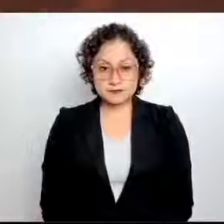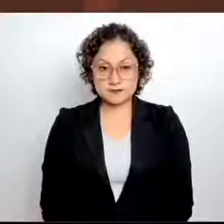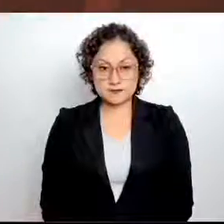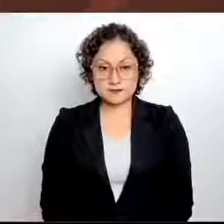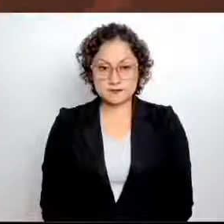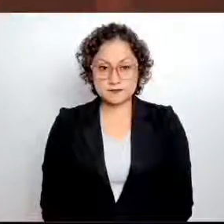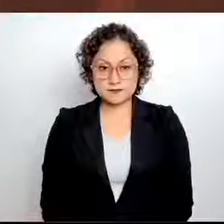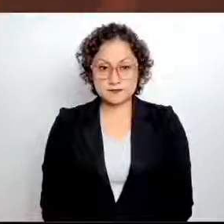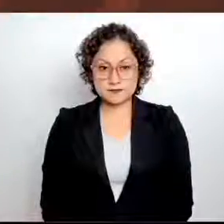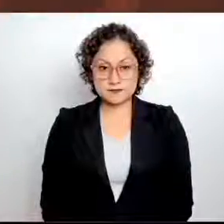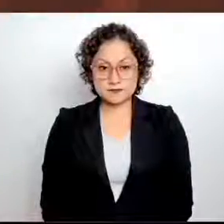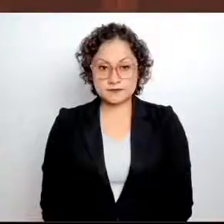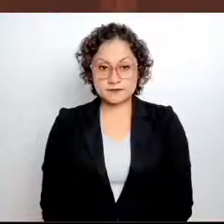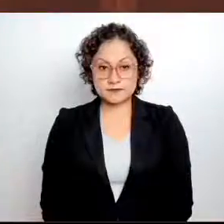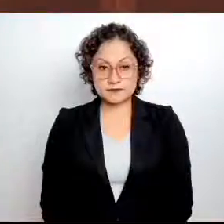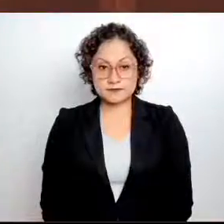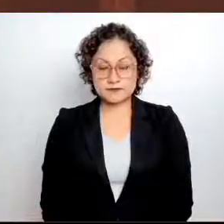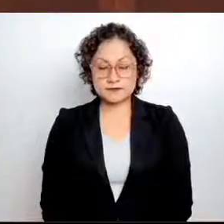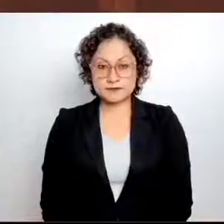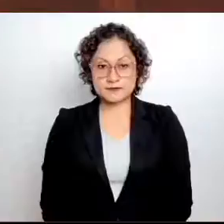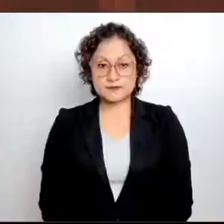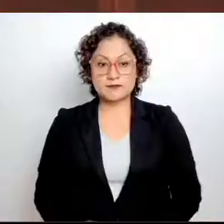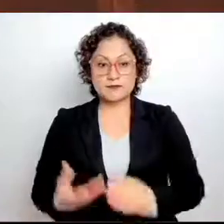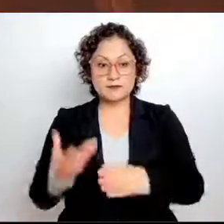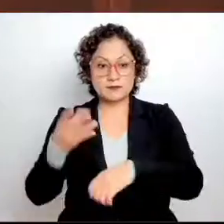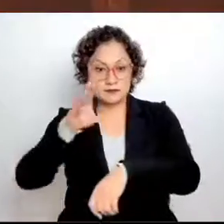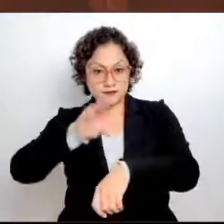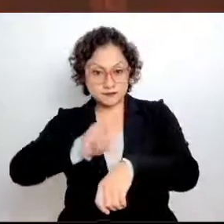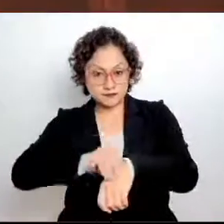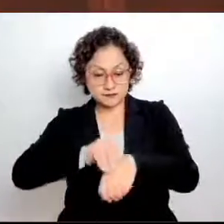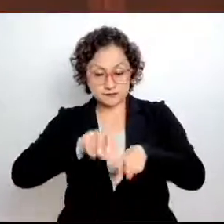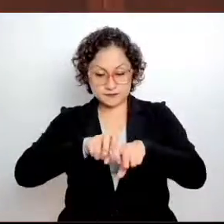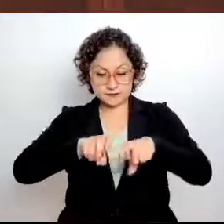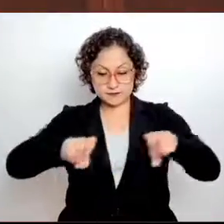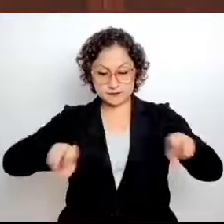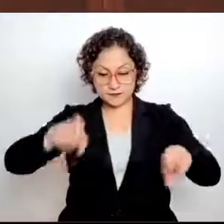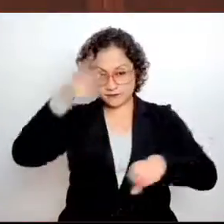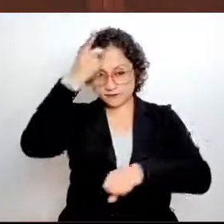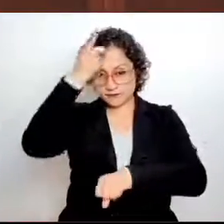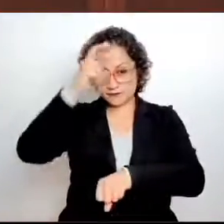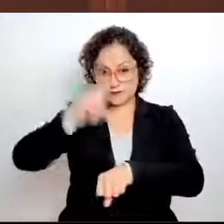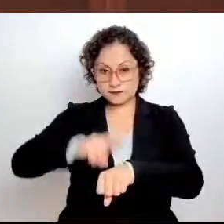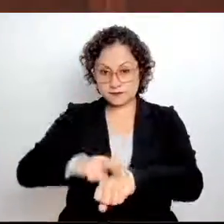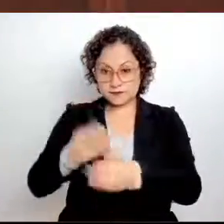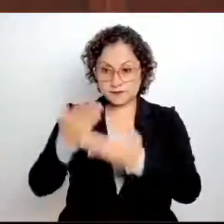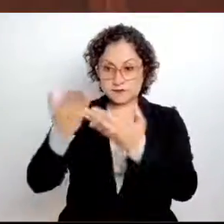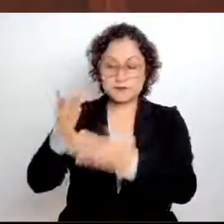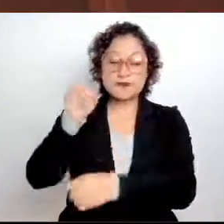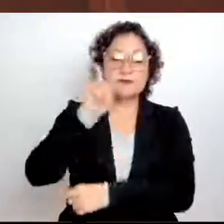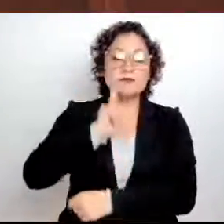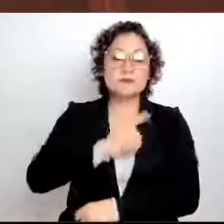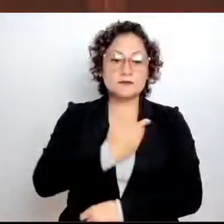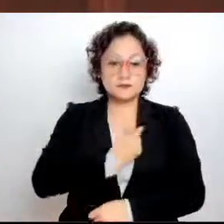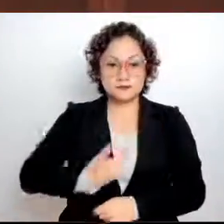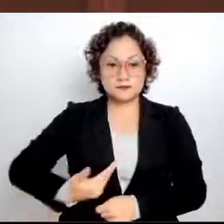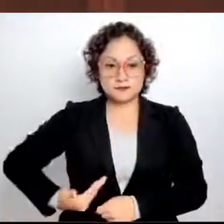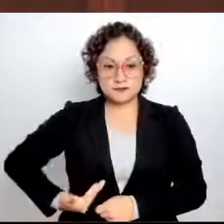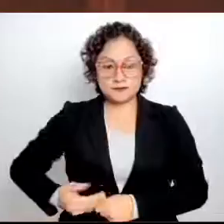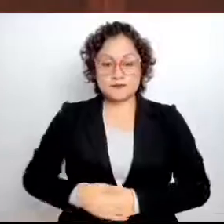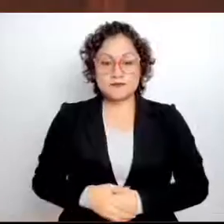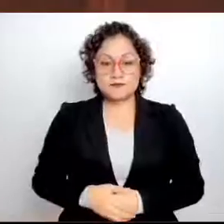Con el permiso de la mesa directiva, señora Presidenta, señor